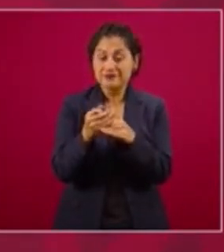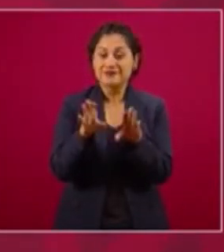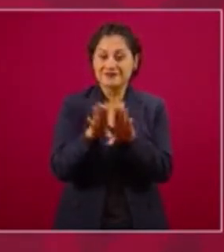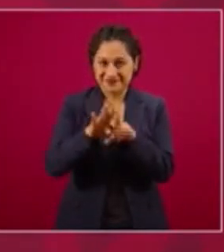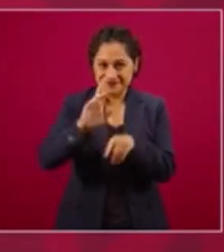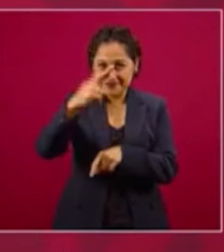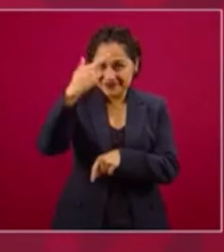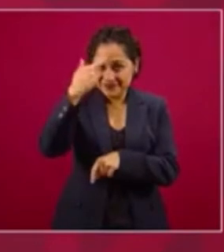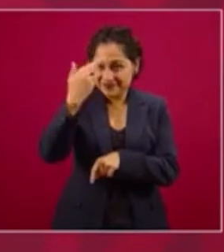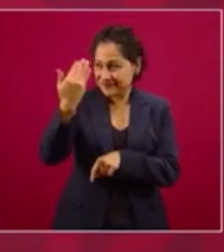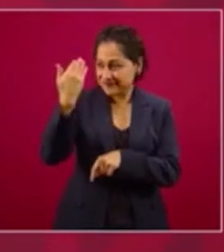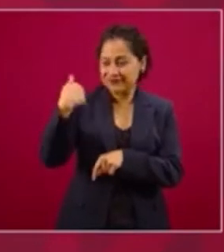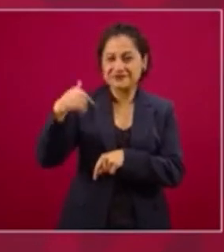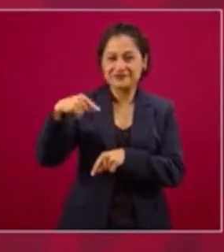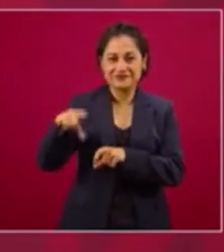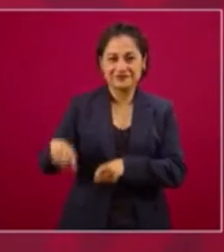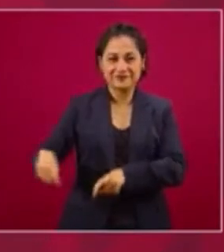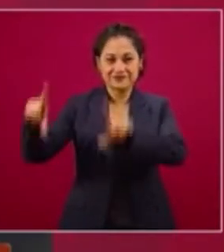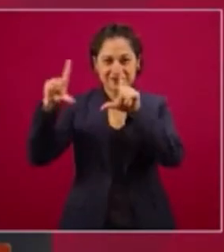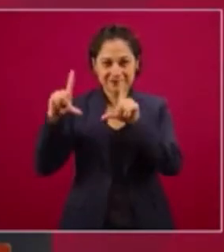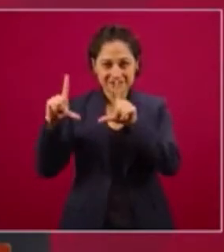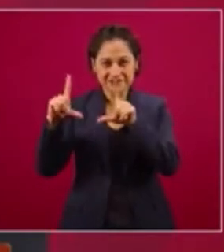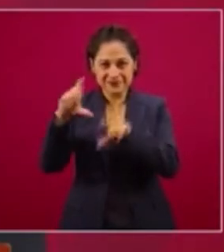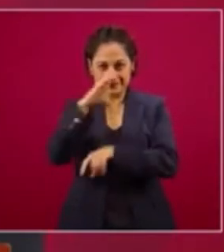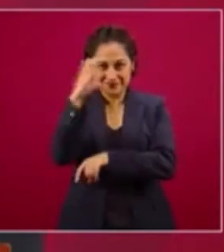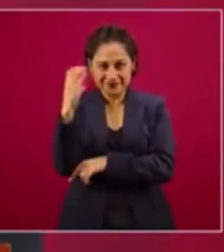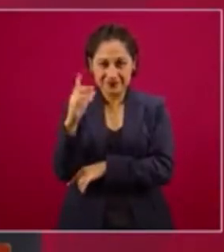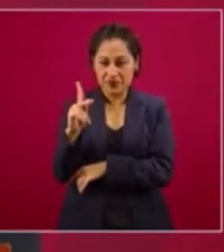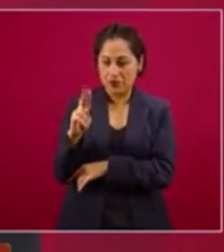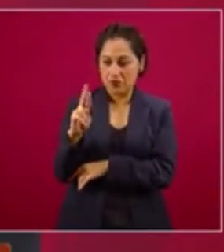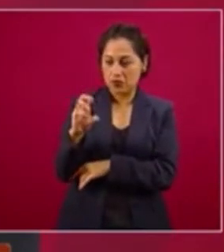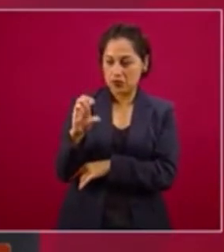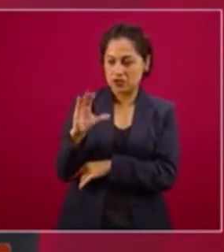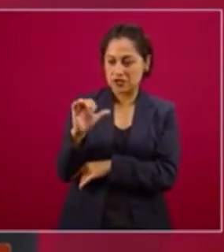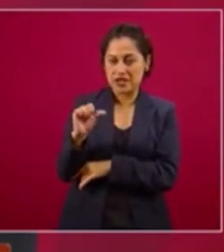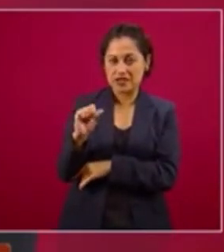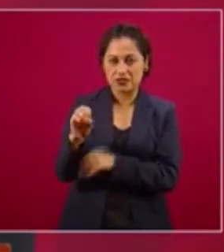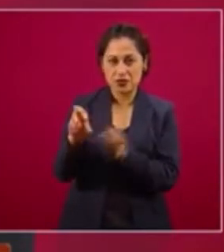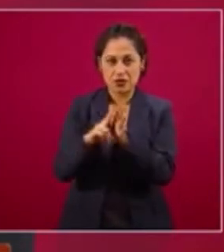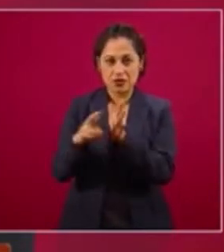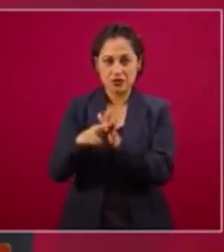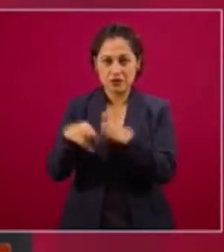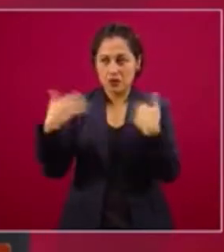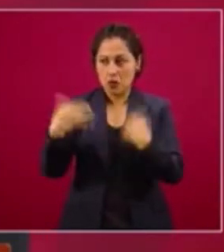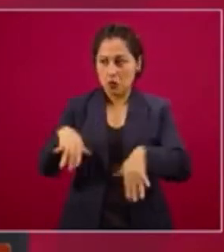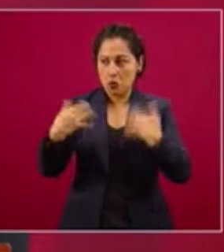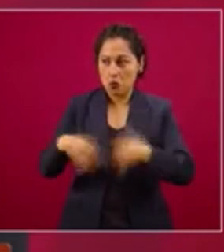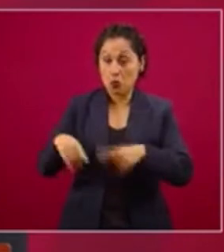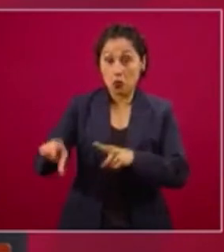eso que se trata de proceso, pues imagínense cómo está el resto.